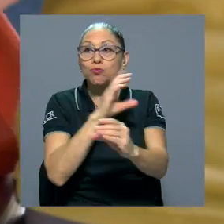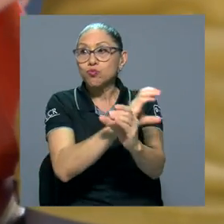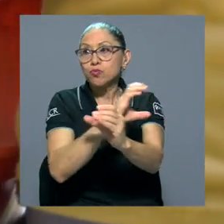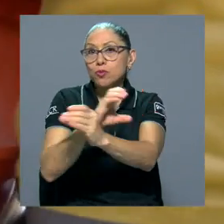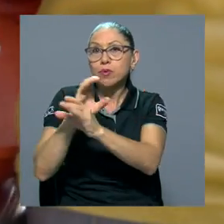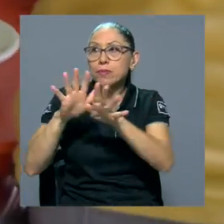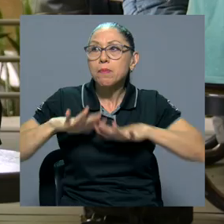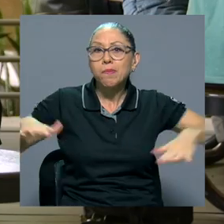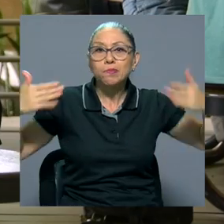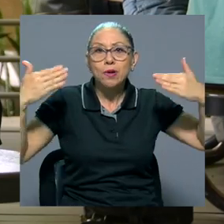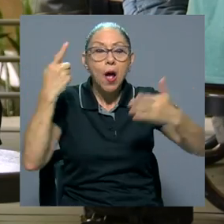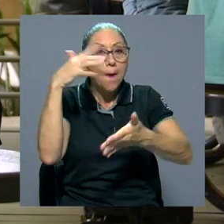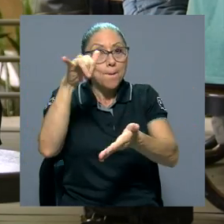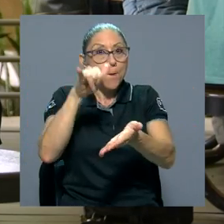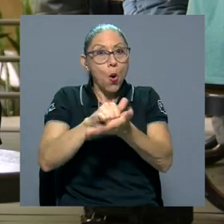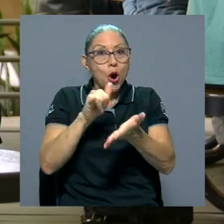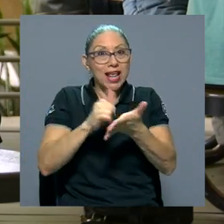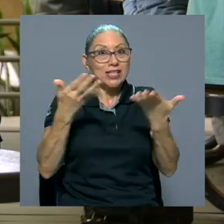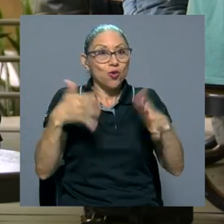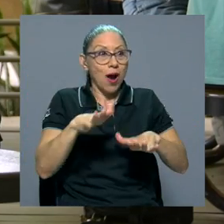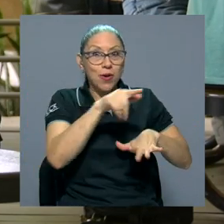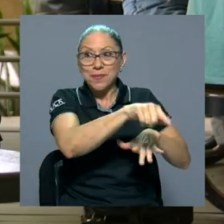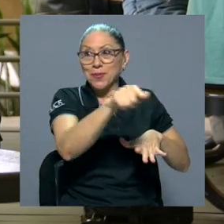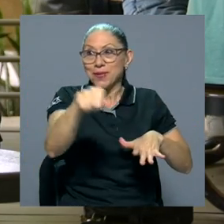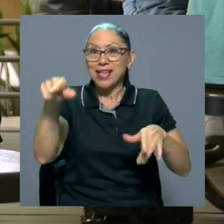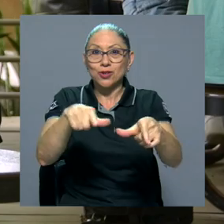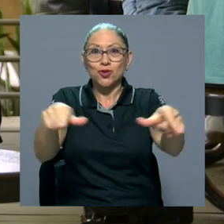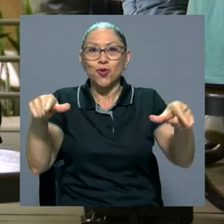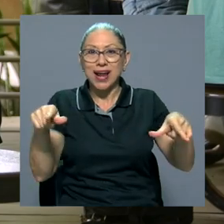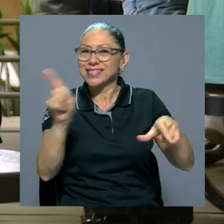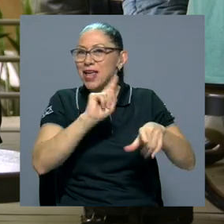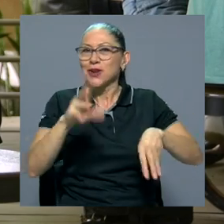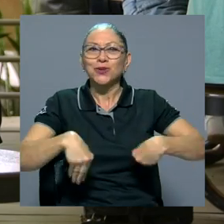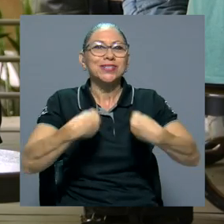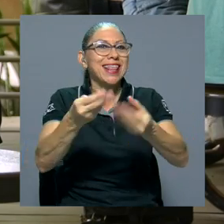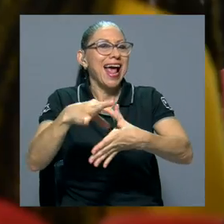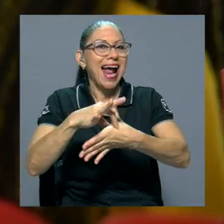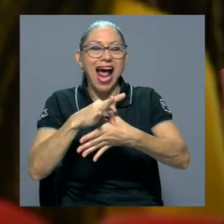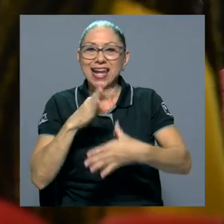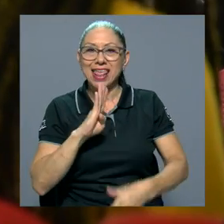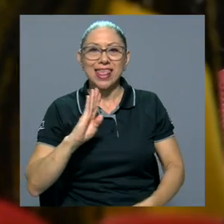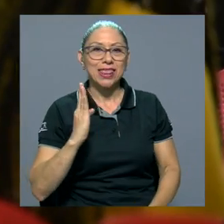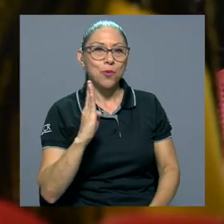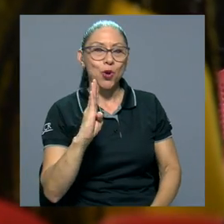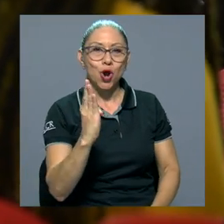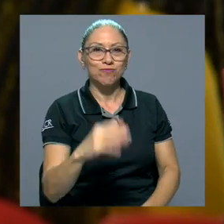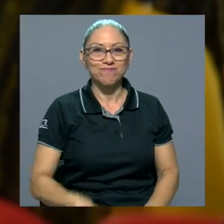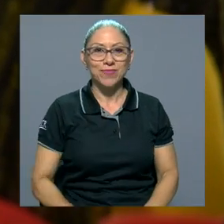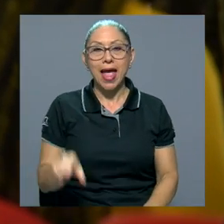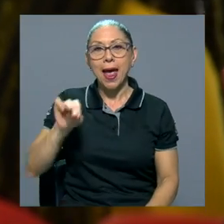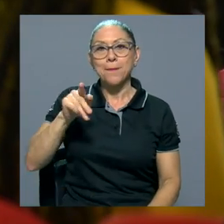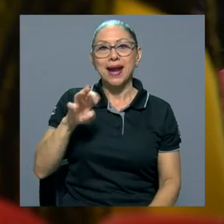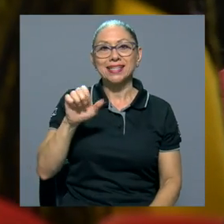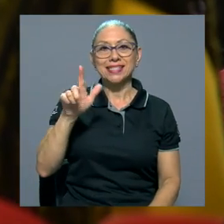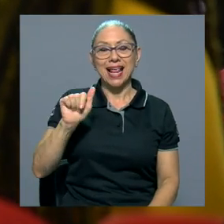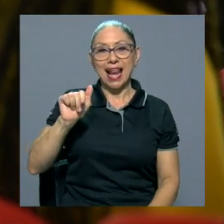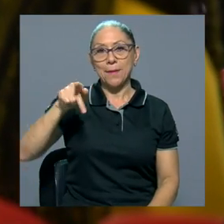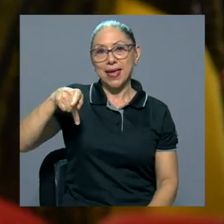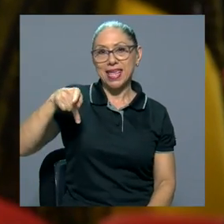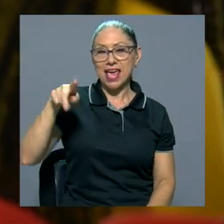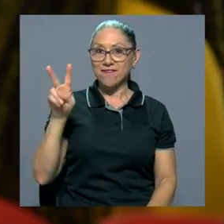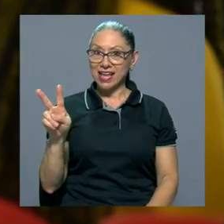sino también en la sostenibilidad. Es por ello que en estos establecimientos no se sirve carne de tiburón.